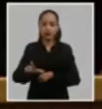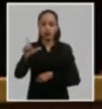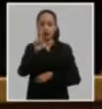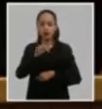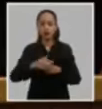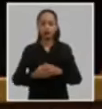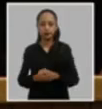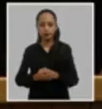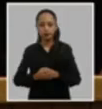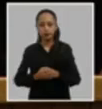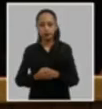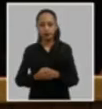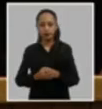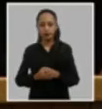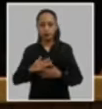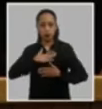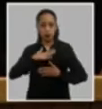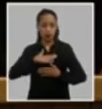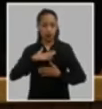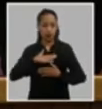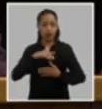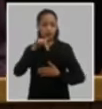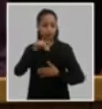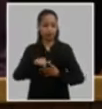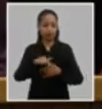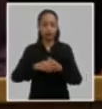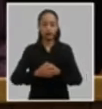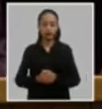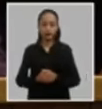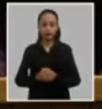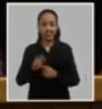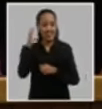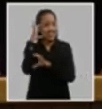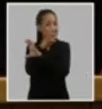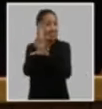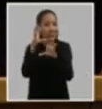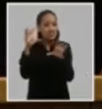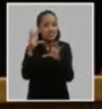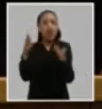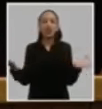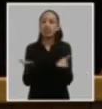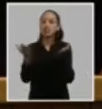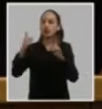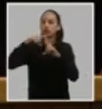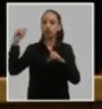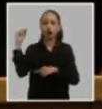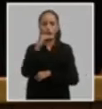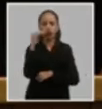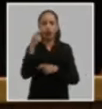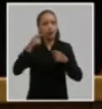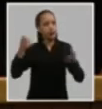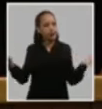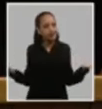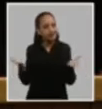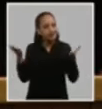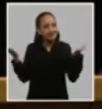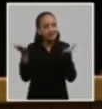propiedad o gestión impulsar la ciencia y el desarrollo de la tecnología y la innovación